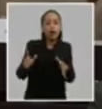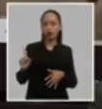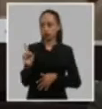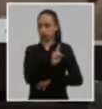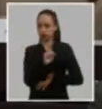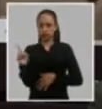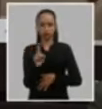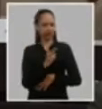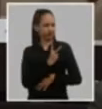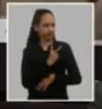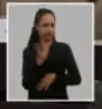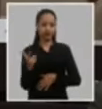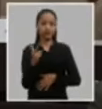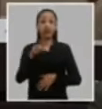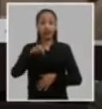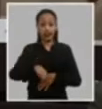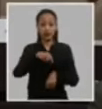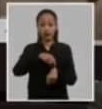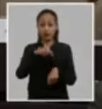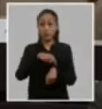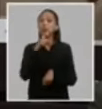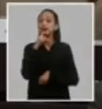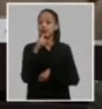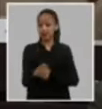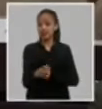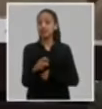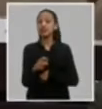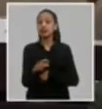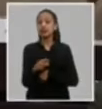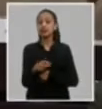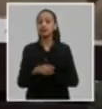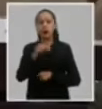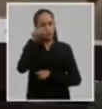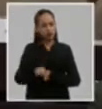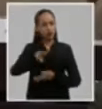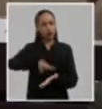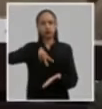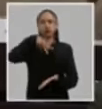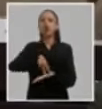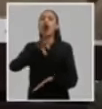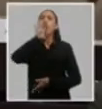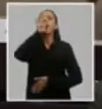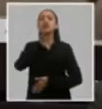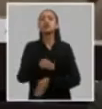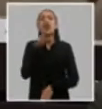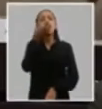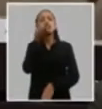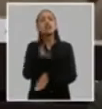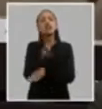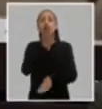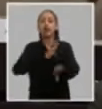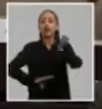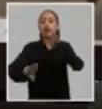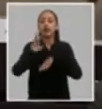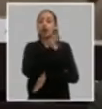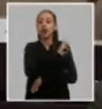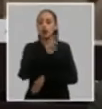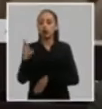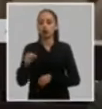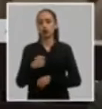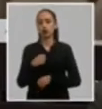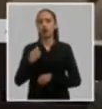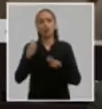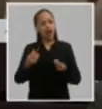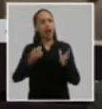y sobre todo en estos tiempos a decir a plantar a exigir a defender la revolución desde el ejemplo